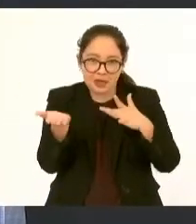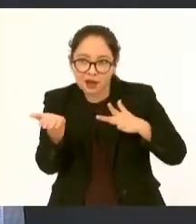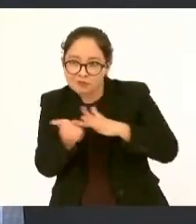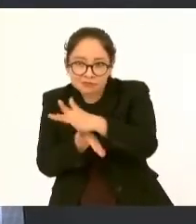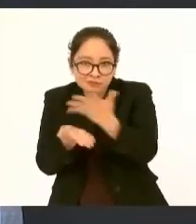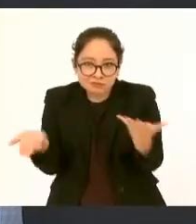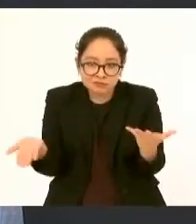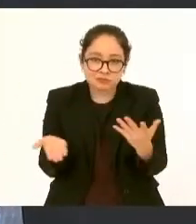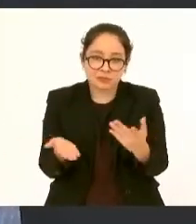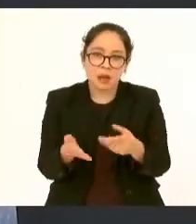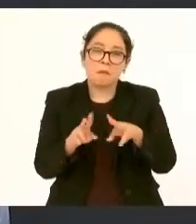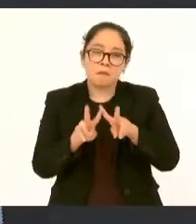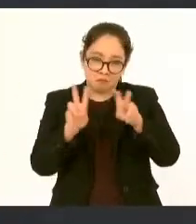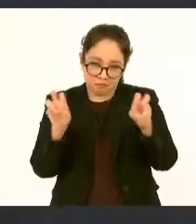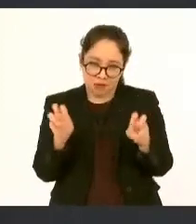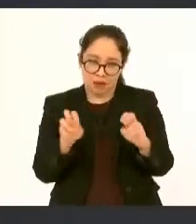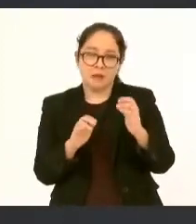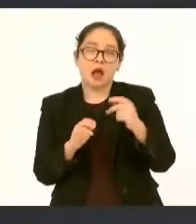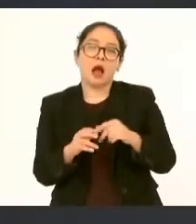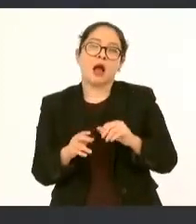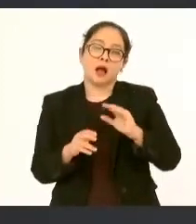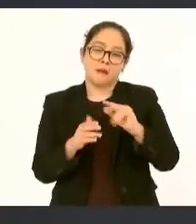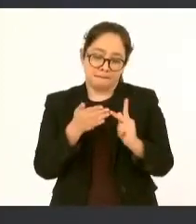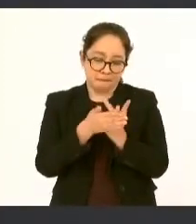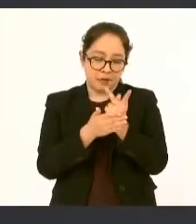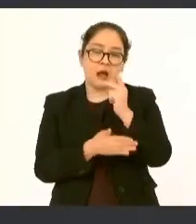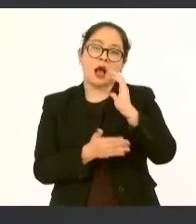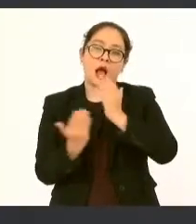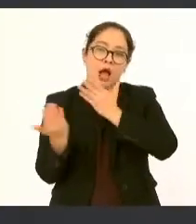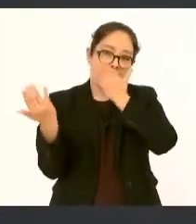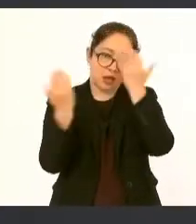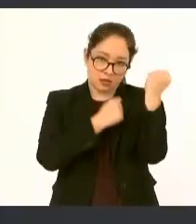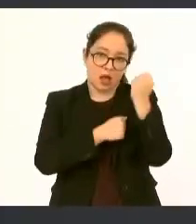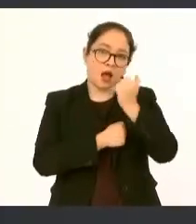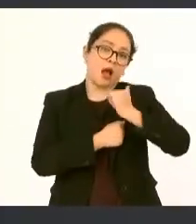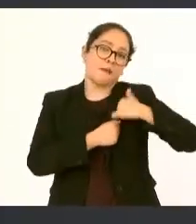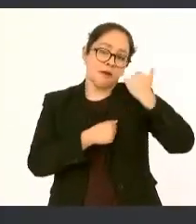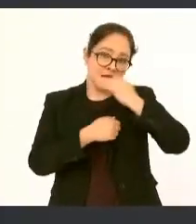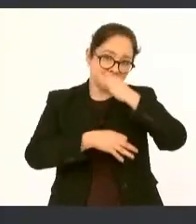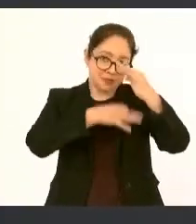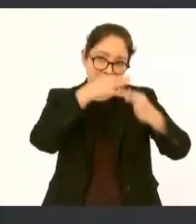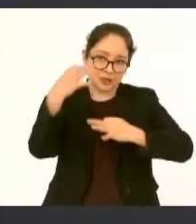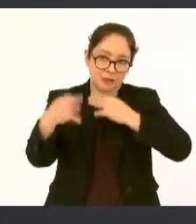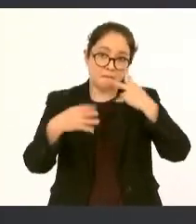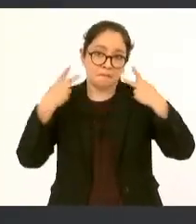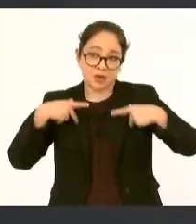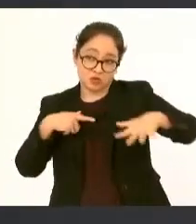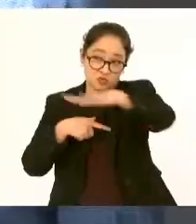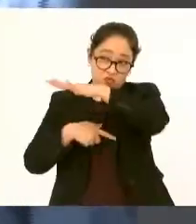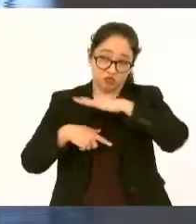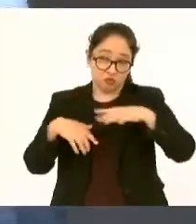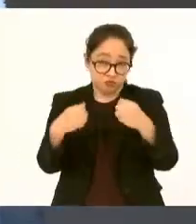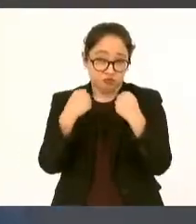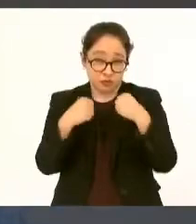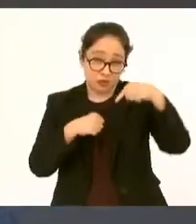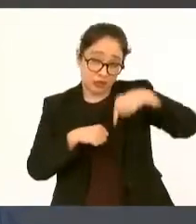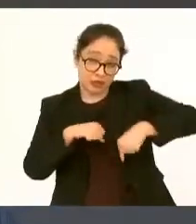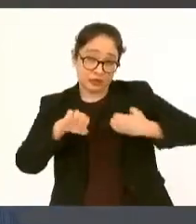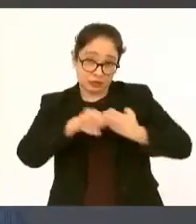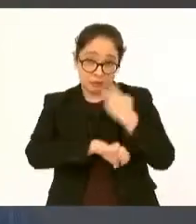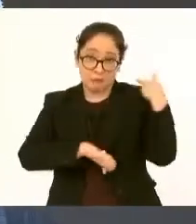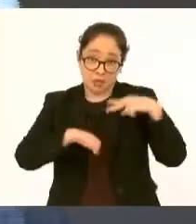aprovecho para informarles a los productores de caña de Veracruz porque esa es una actividad fundamental en este estado